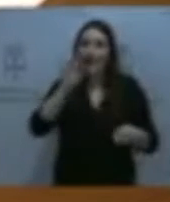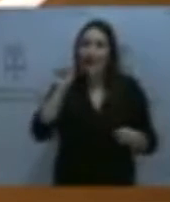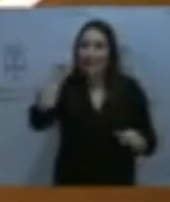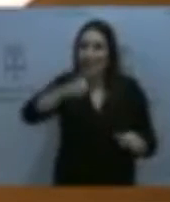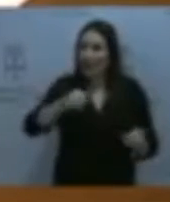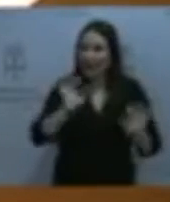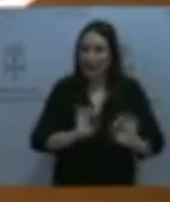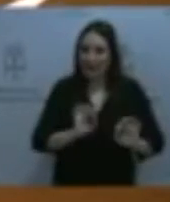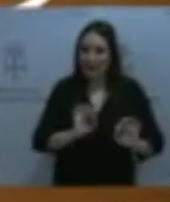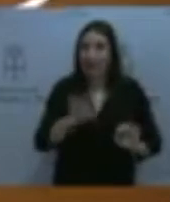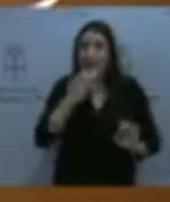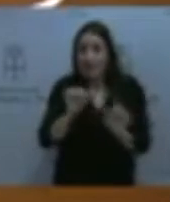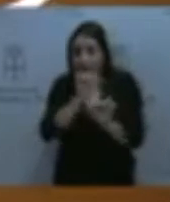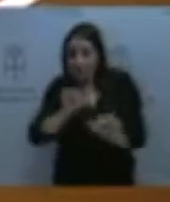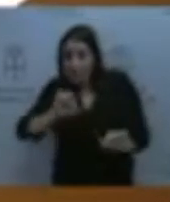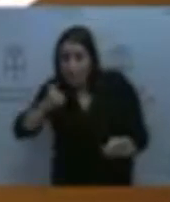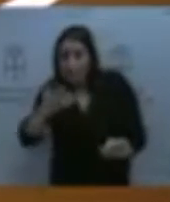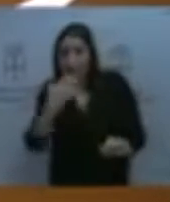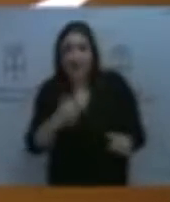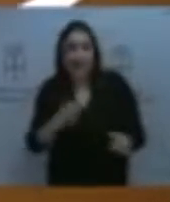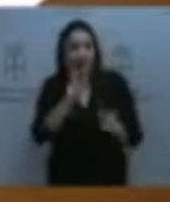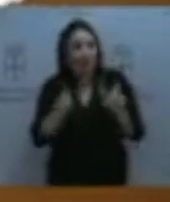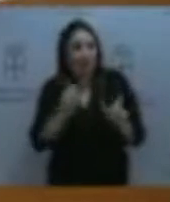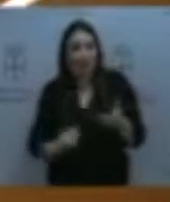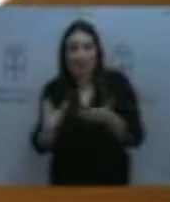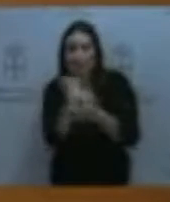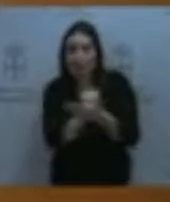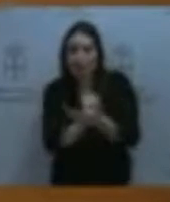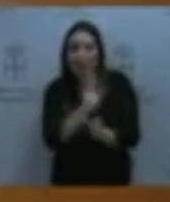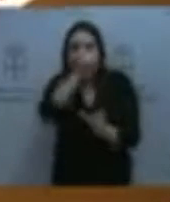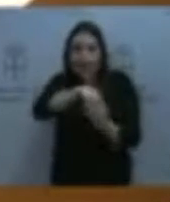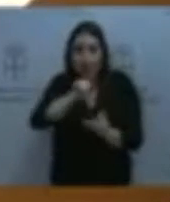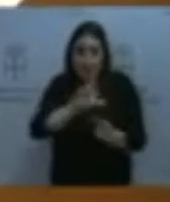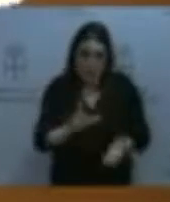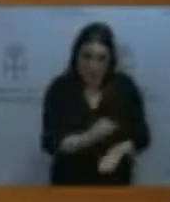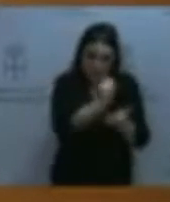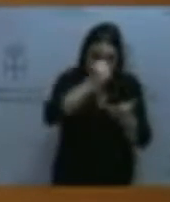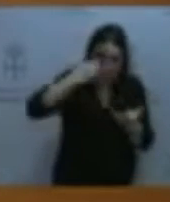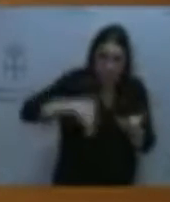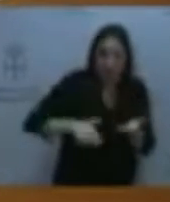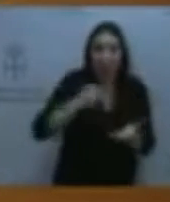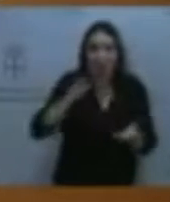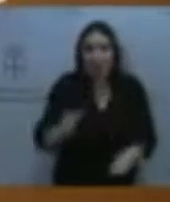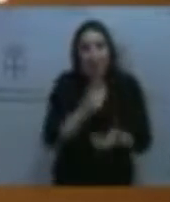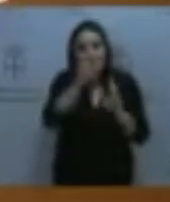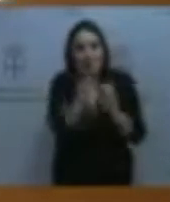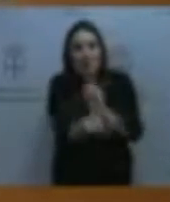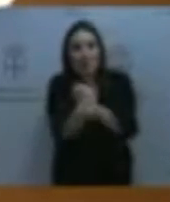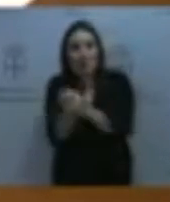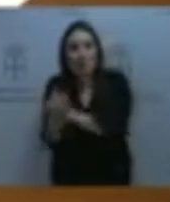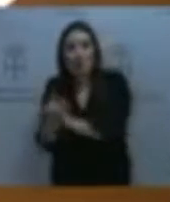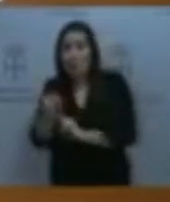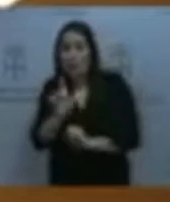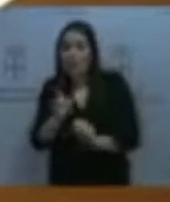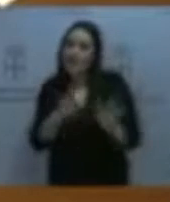De proceder de otra manera, de no incluir a todos los profesionales, los que ya estaban en bolsas y en aquellas nuevas bolsas que se creaban, se hubiera